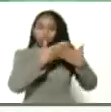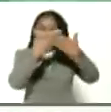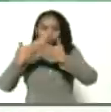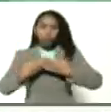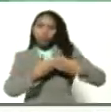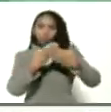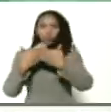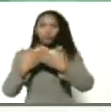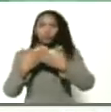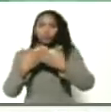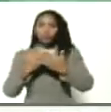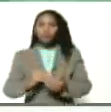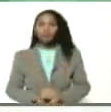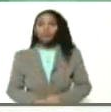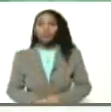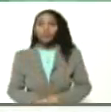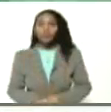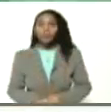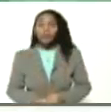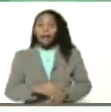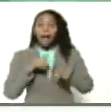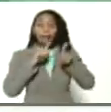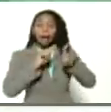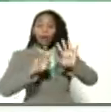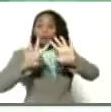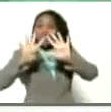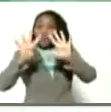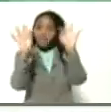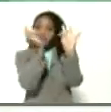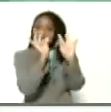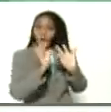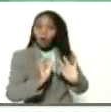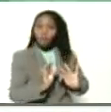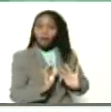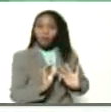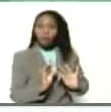fondo estas nueve vértices